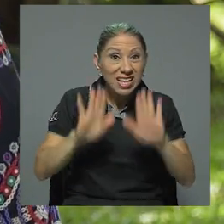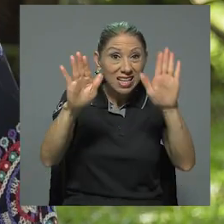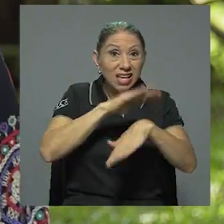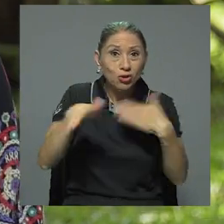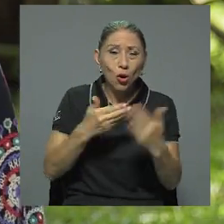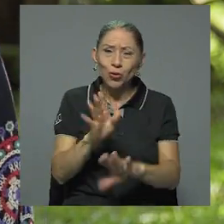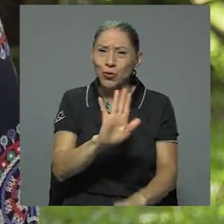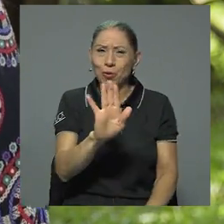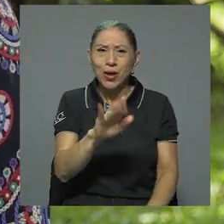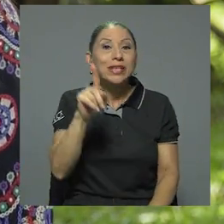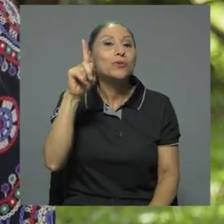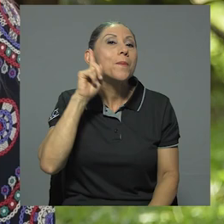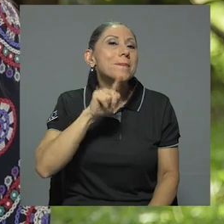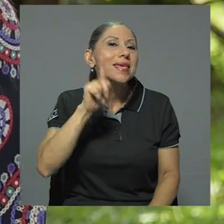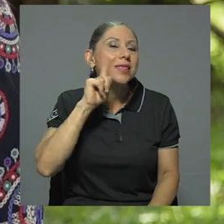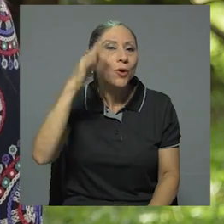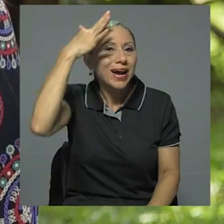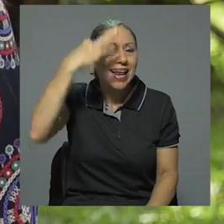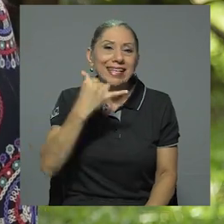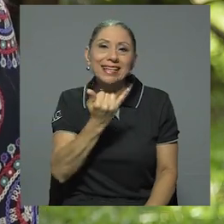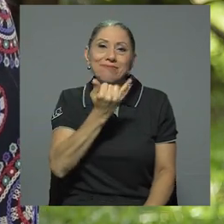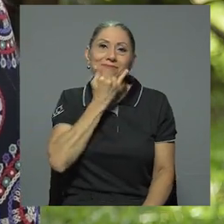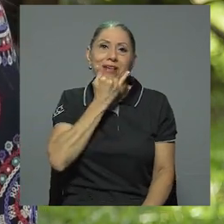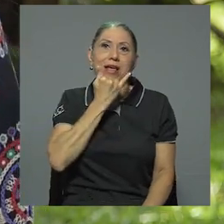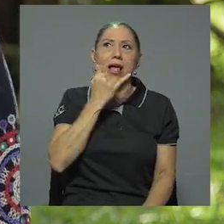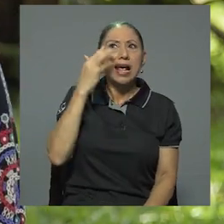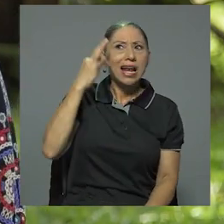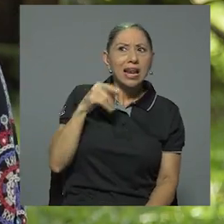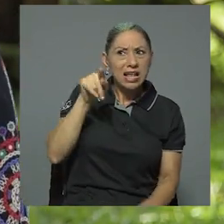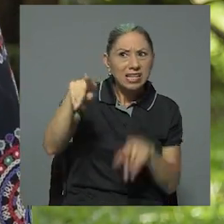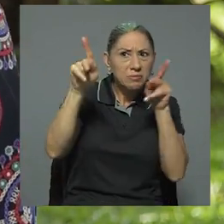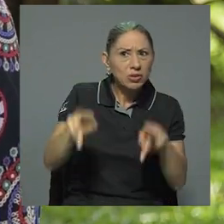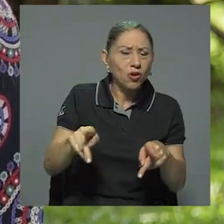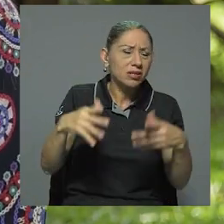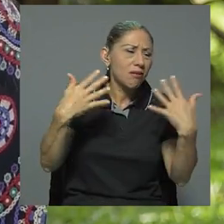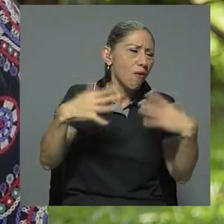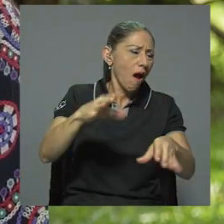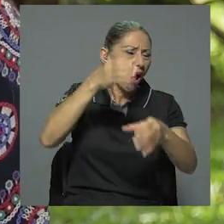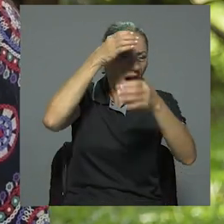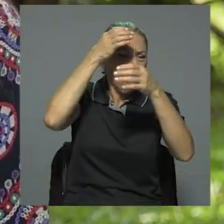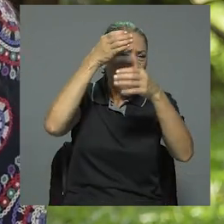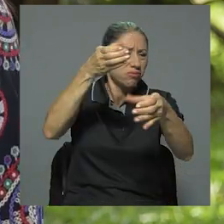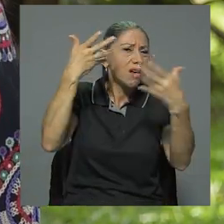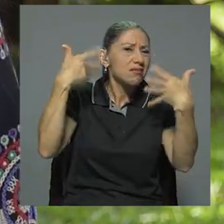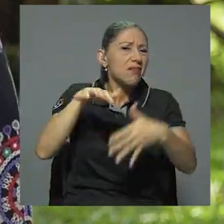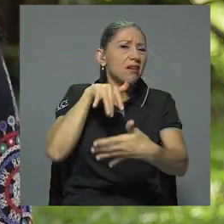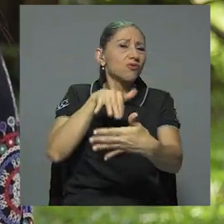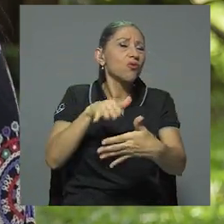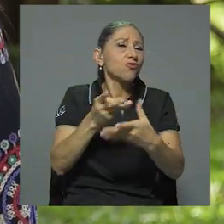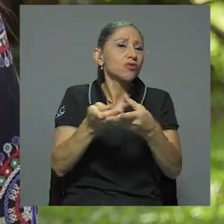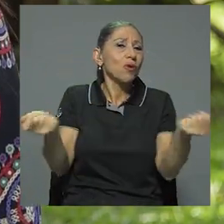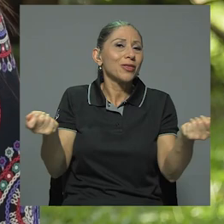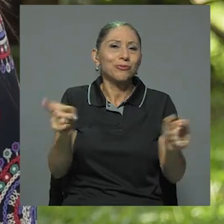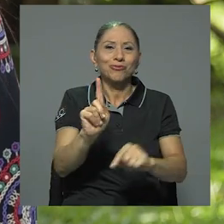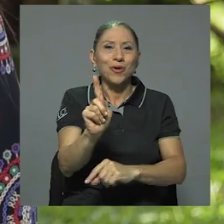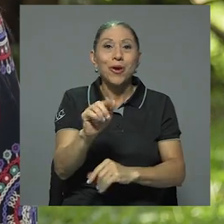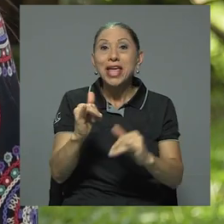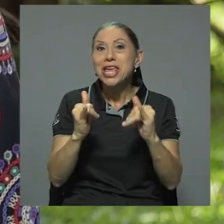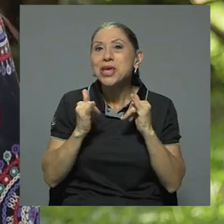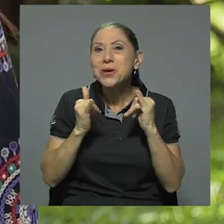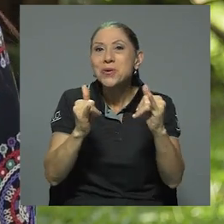Entonces también a veces tenemos que derribar el mito y el prejuicio de que estas personas tienen su vida resuelta o su vida académica resuelta, porque igual que nosotros